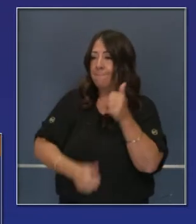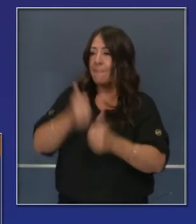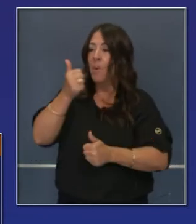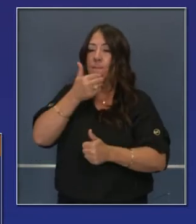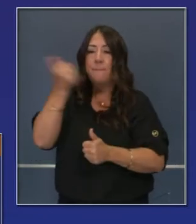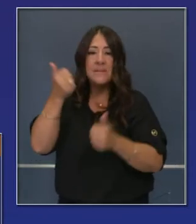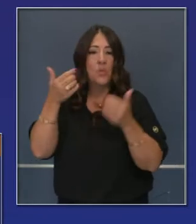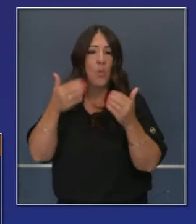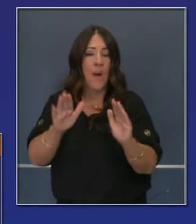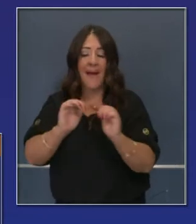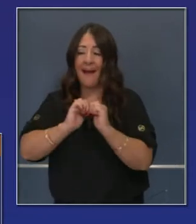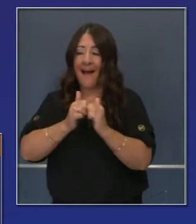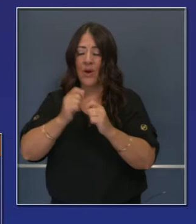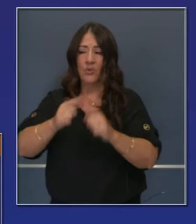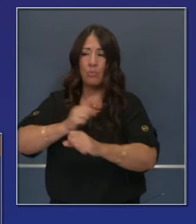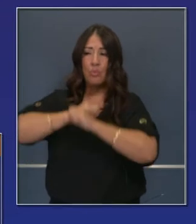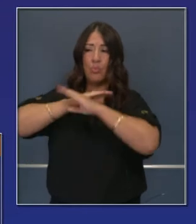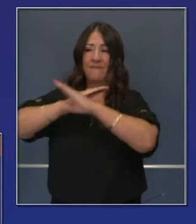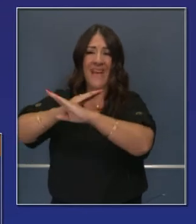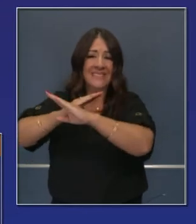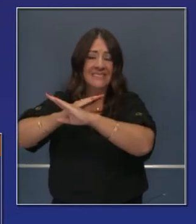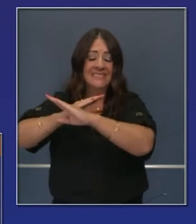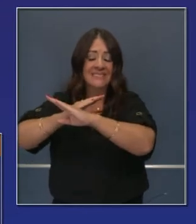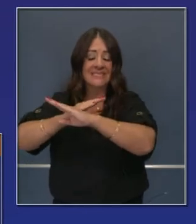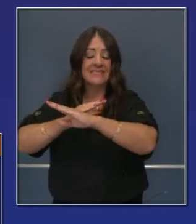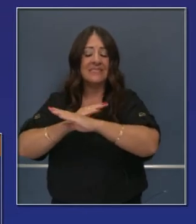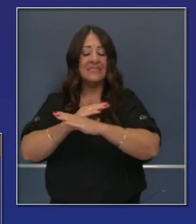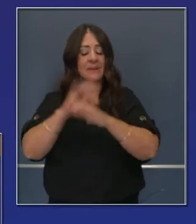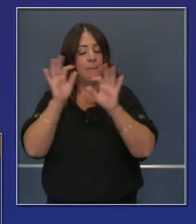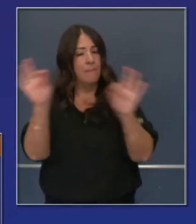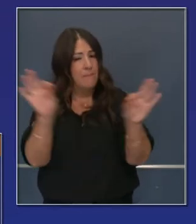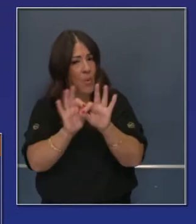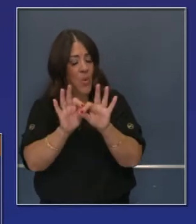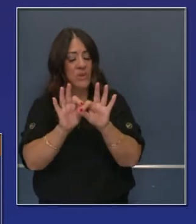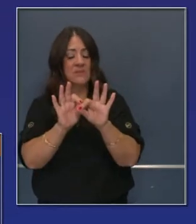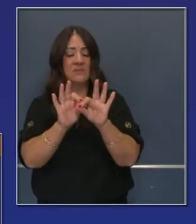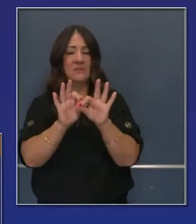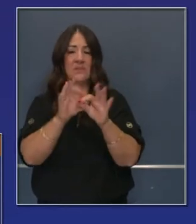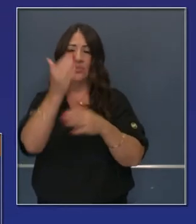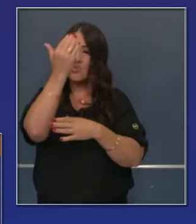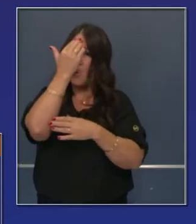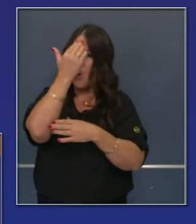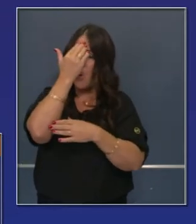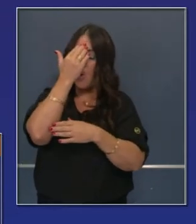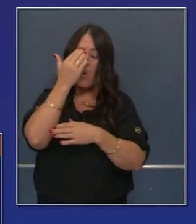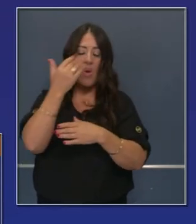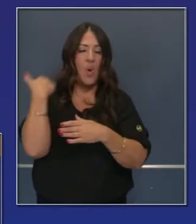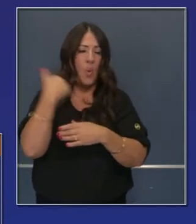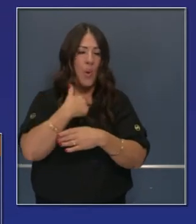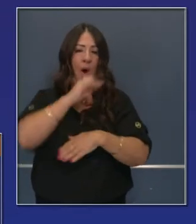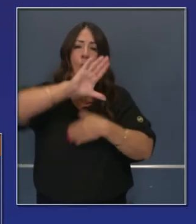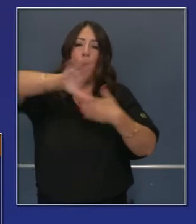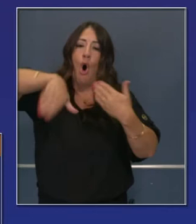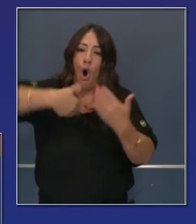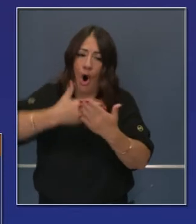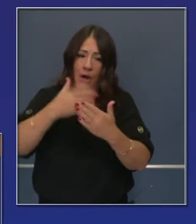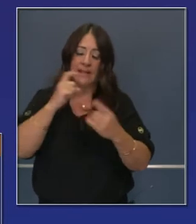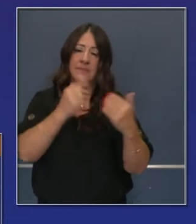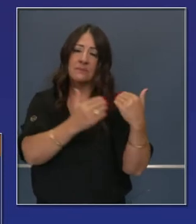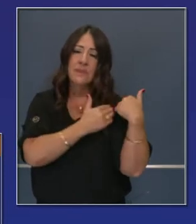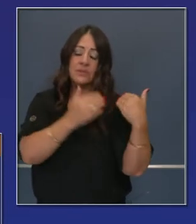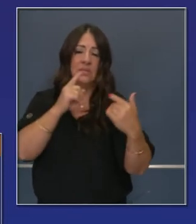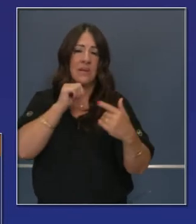mutuamente que la forma de intervención de más impacto, sin fármacos, que tiene que ver con